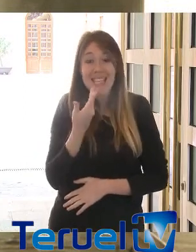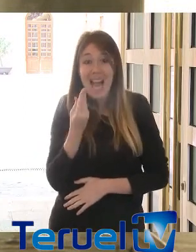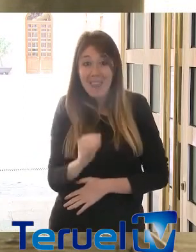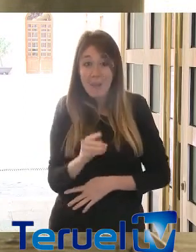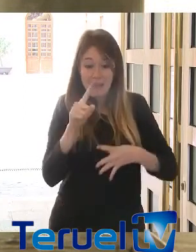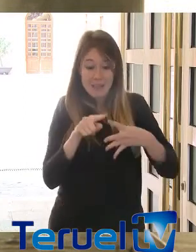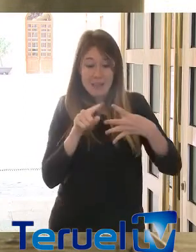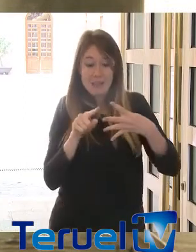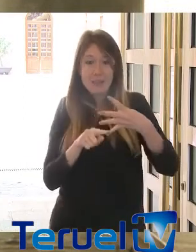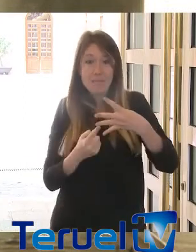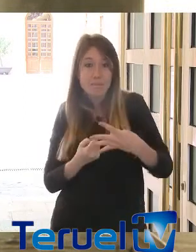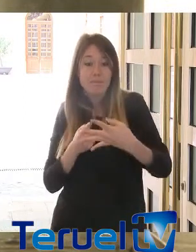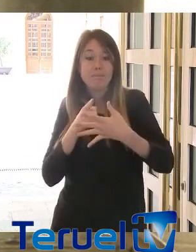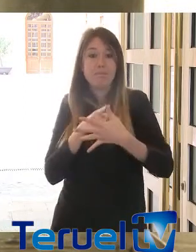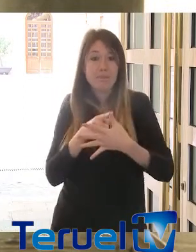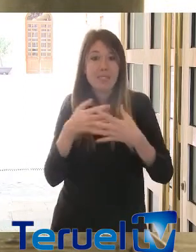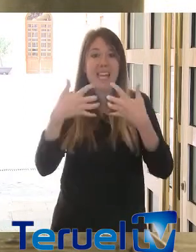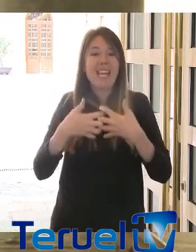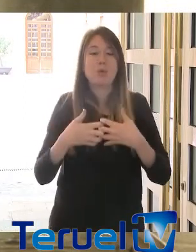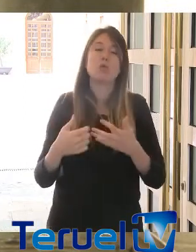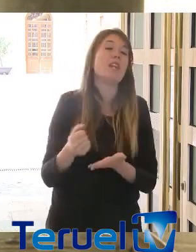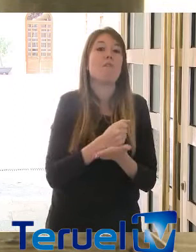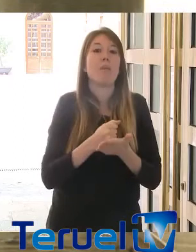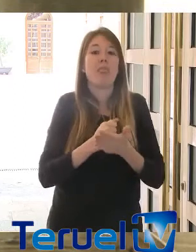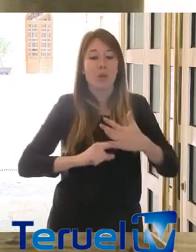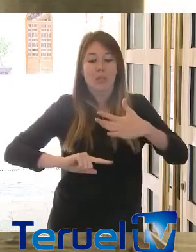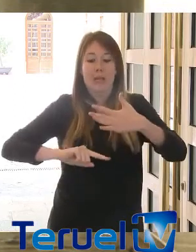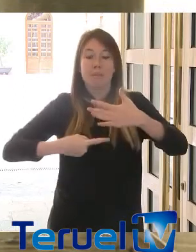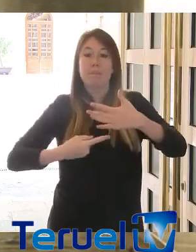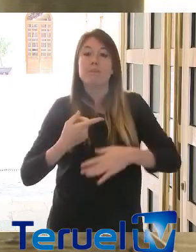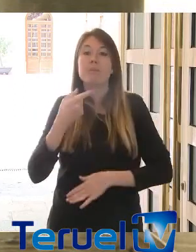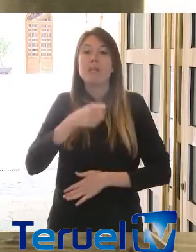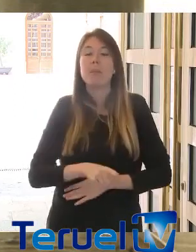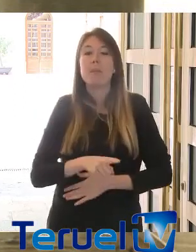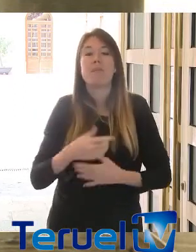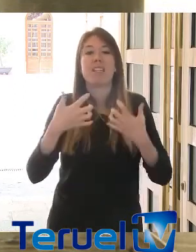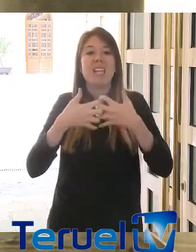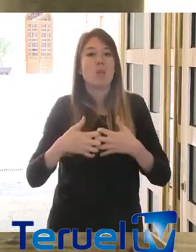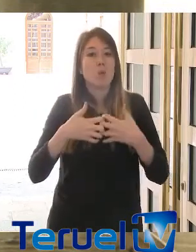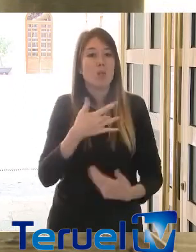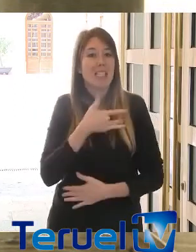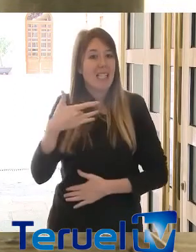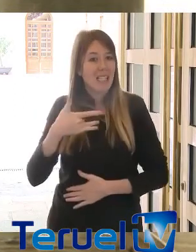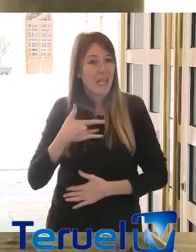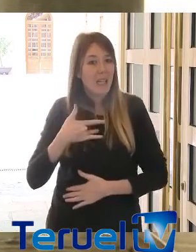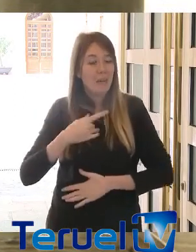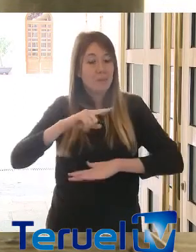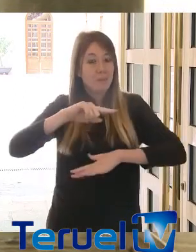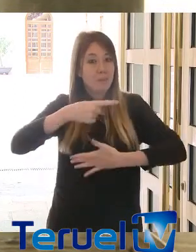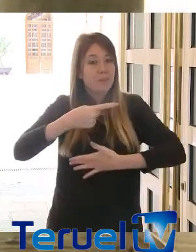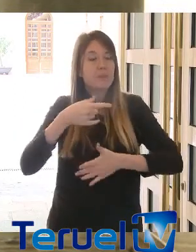sectores estratégicos la industria farmacéutica y la industria sanitaria, estaremos en